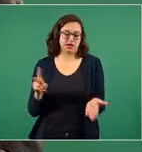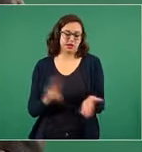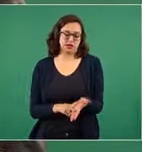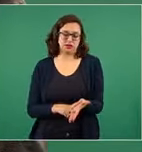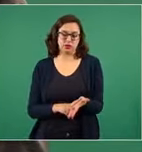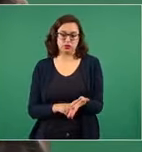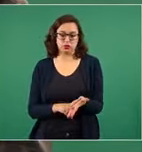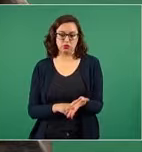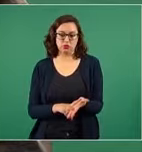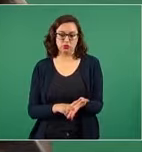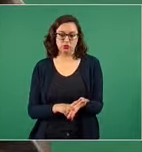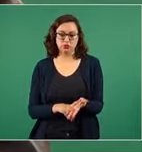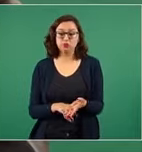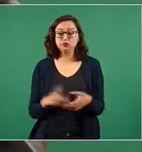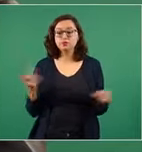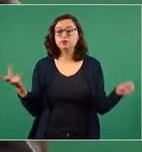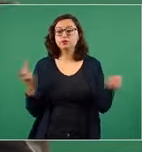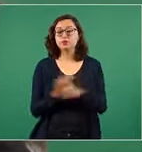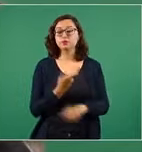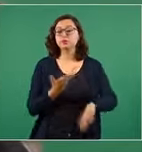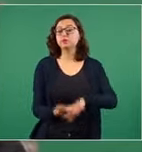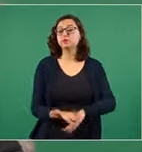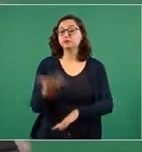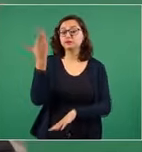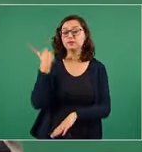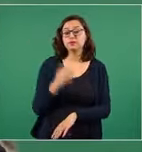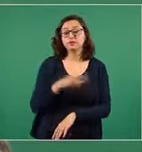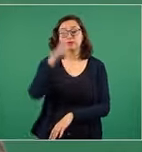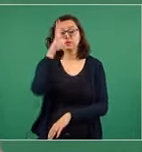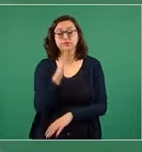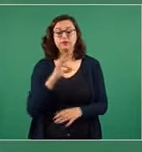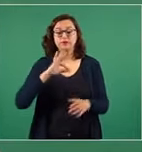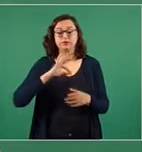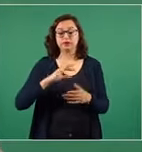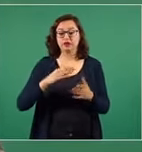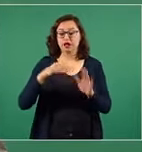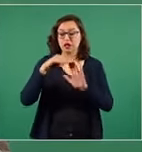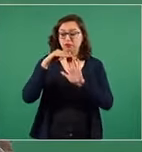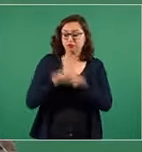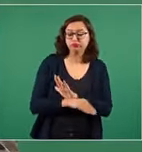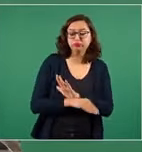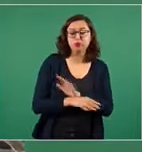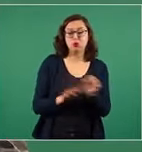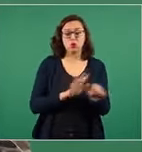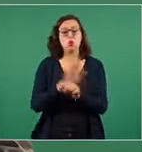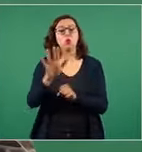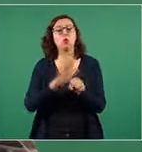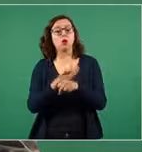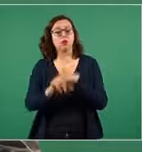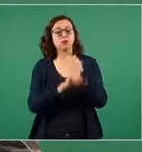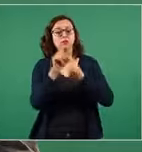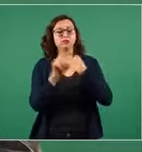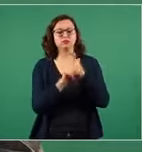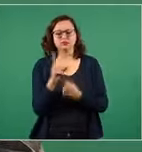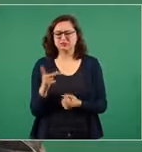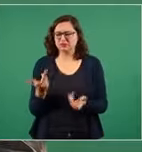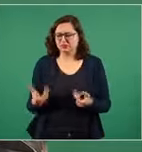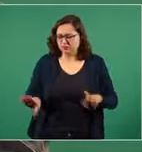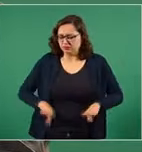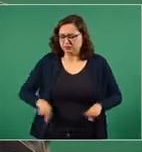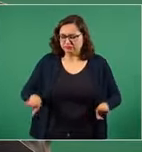porque se hicieron a un lado los valores, imagínense